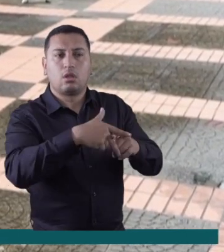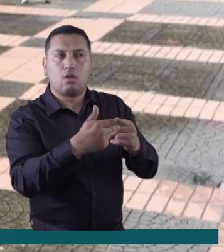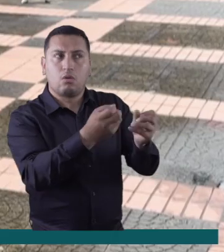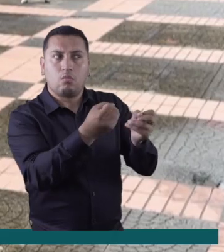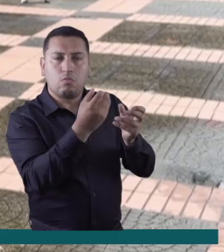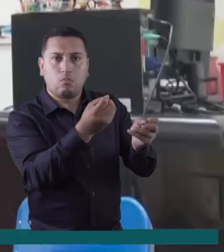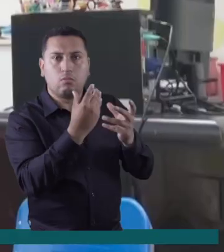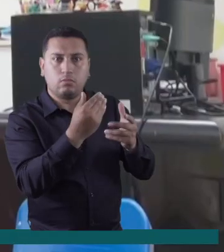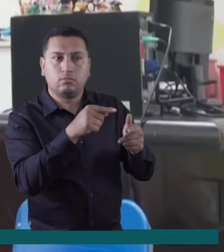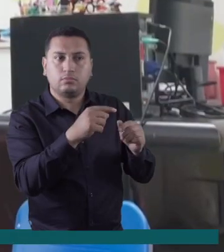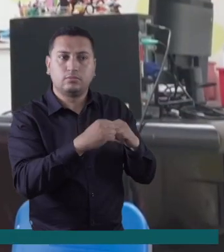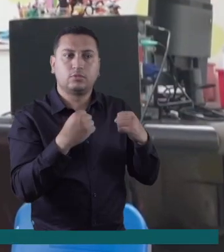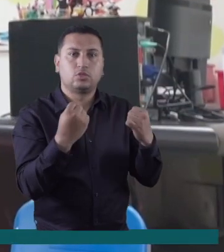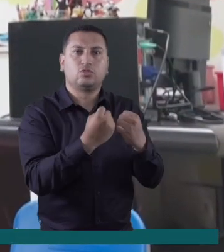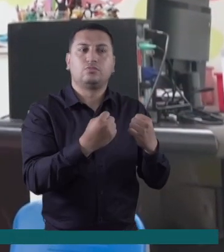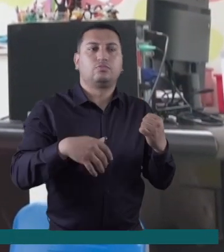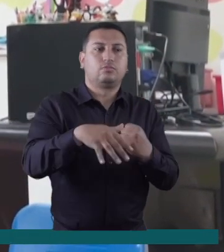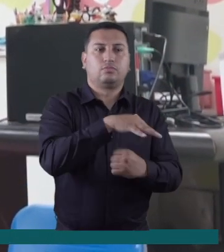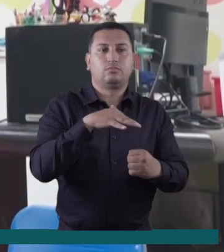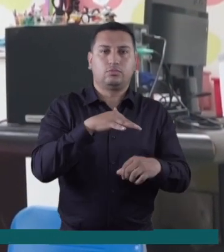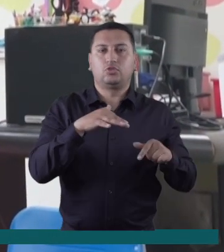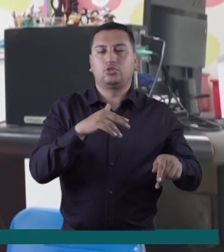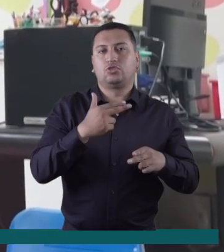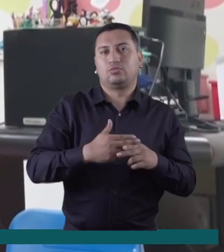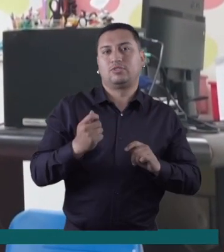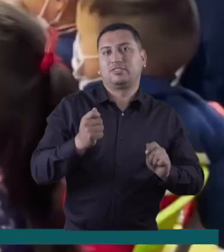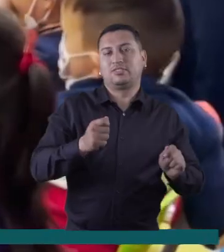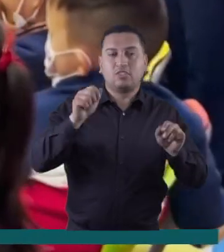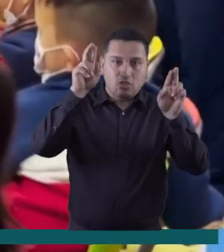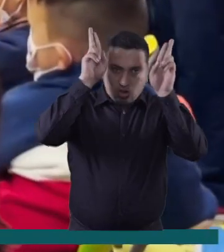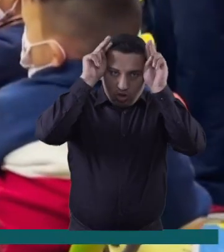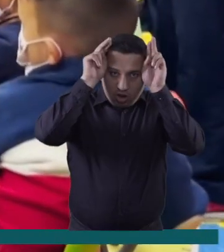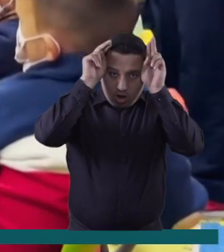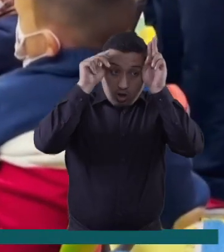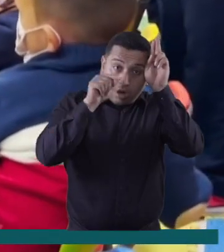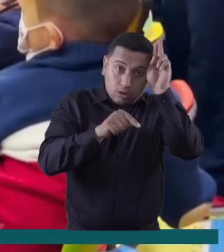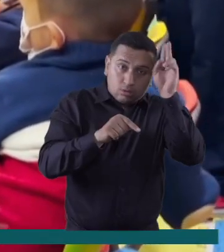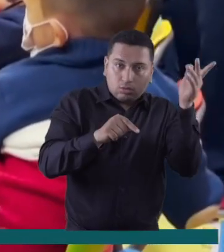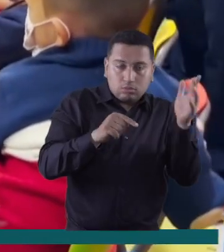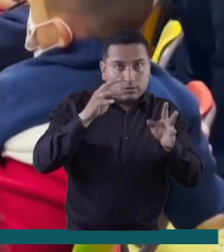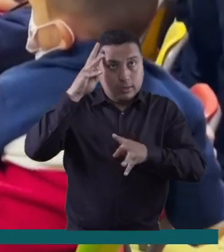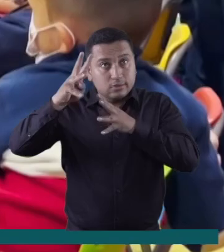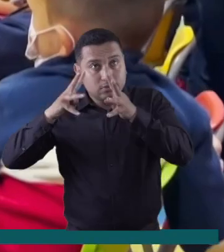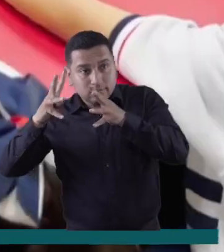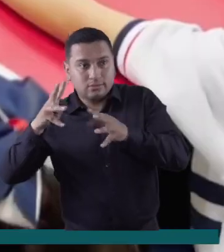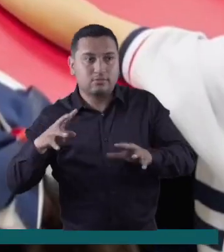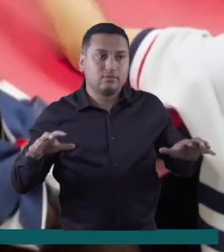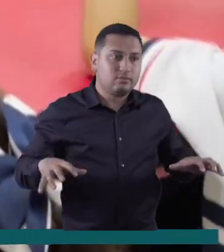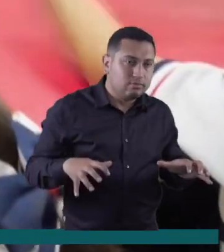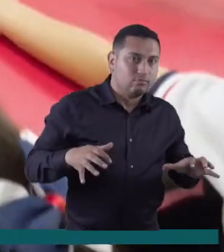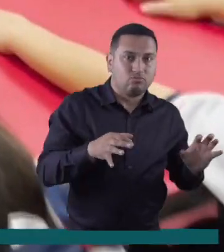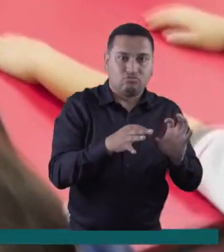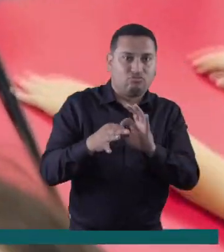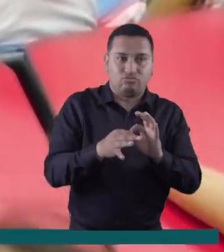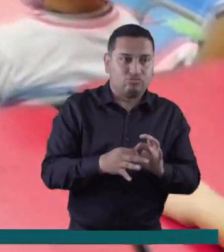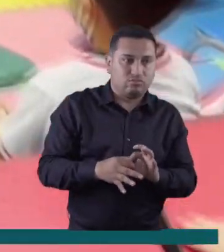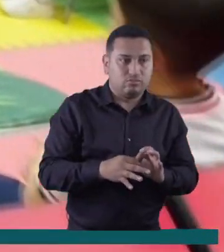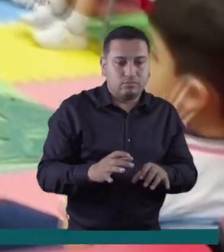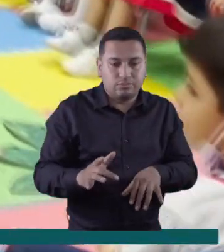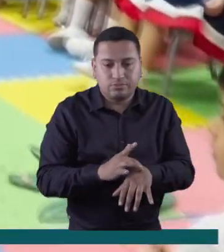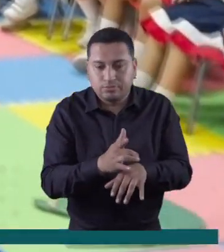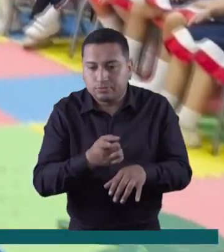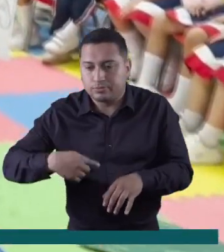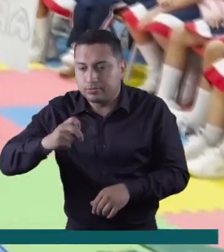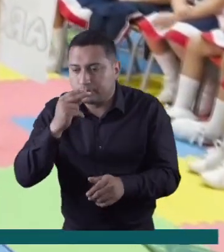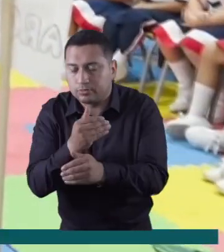y recreativos. En el Salón Tío Conejo, la imaginación y el aprendizaje van de la mano, pues todos los días hay actividades que estimulan